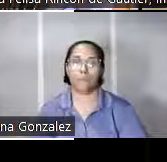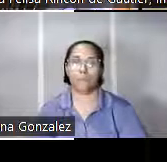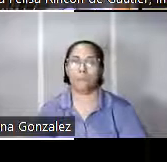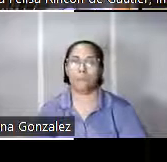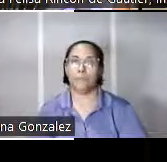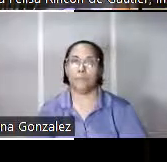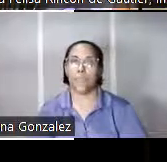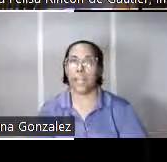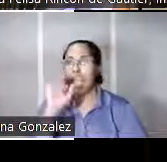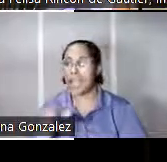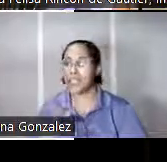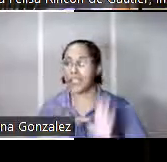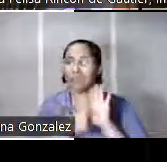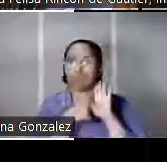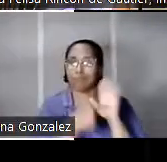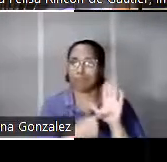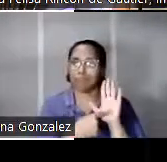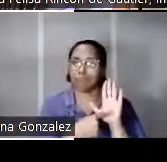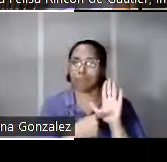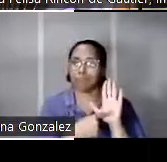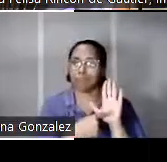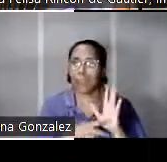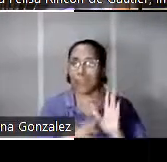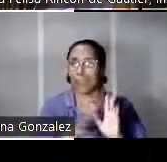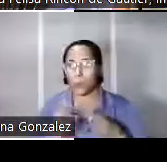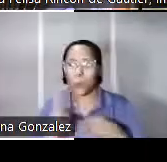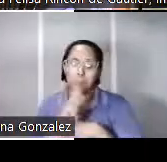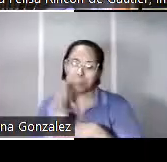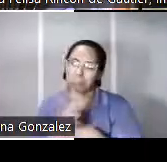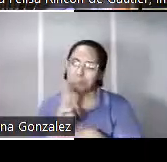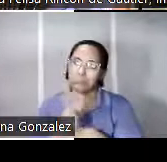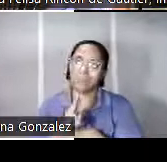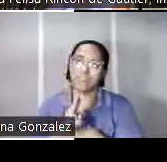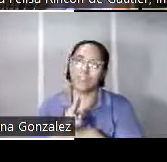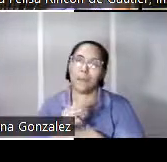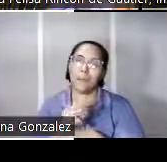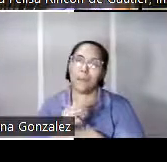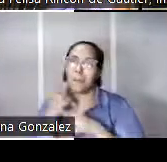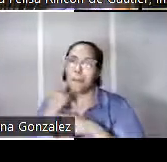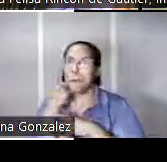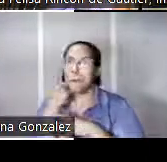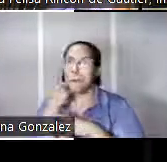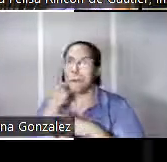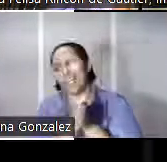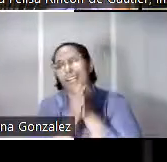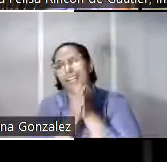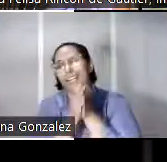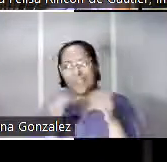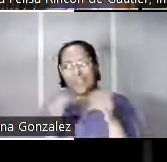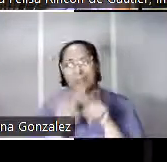esta fue una portada que bueno no la utilizamos para el libro pero yo